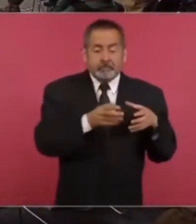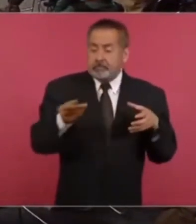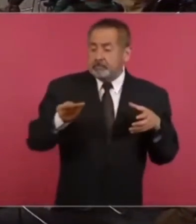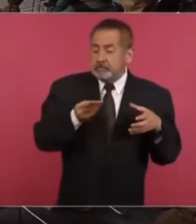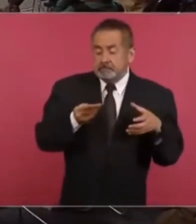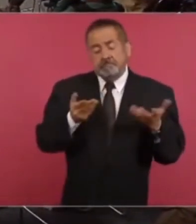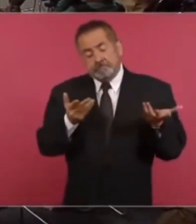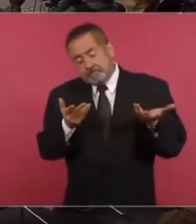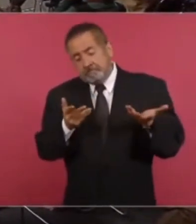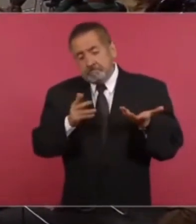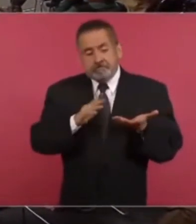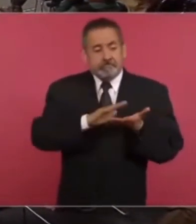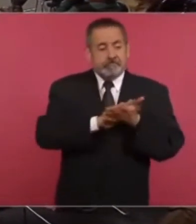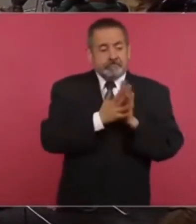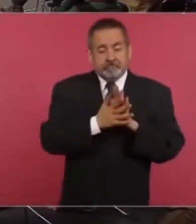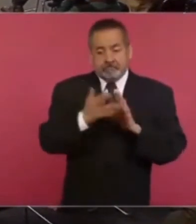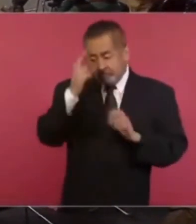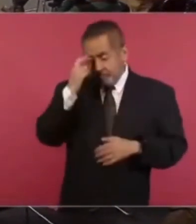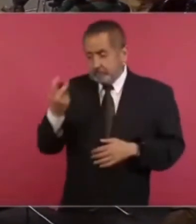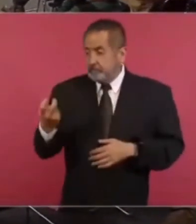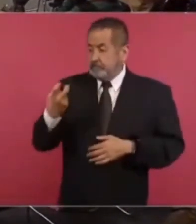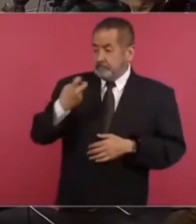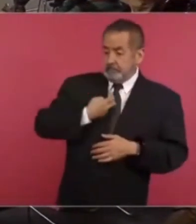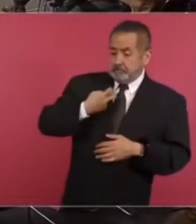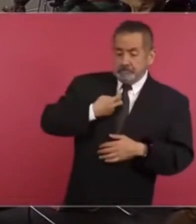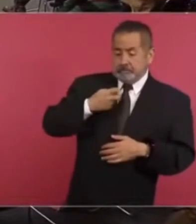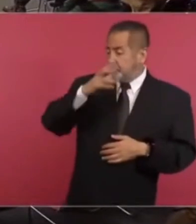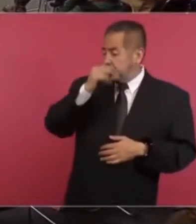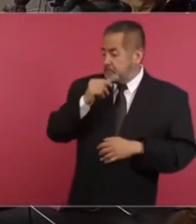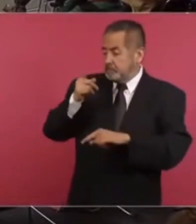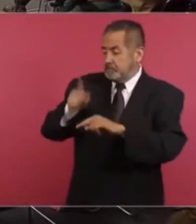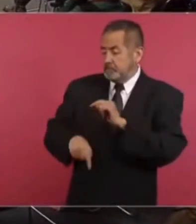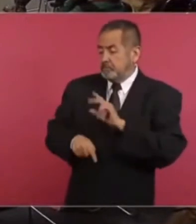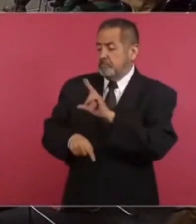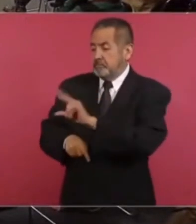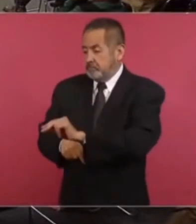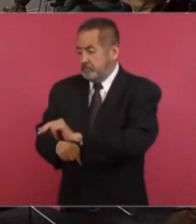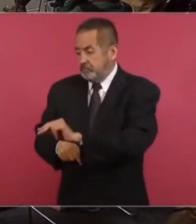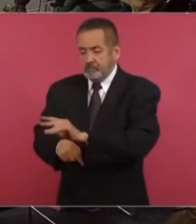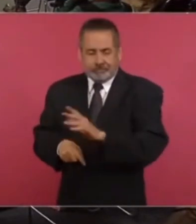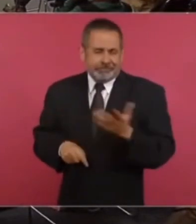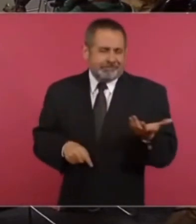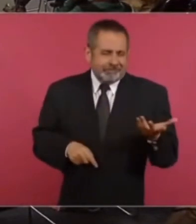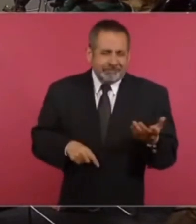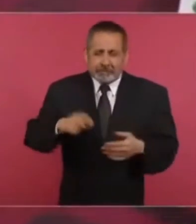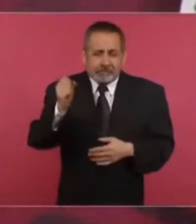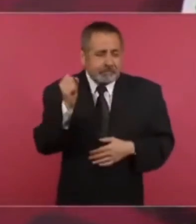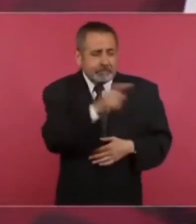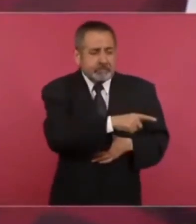convertido en juez y parte va a desconocer